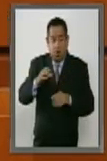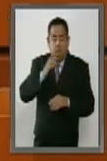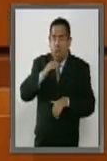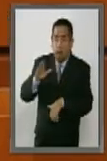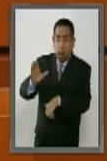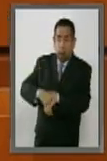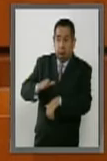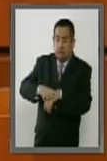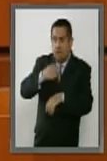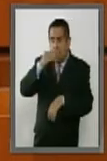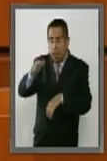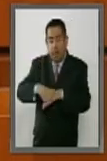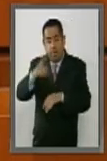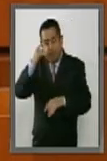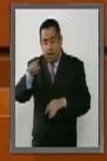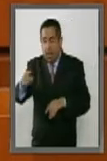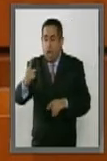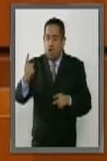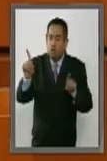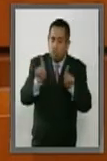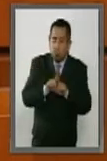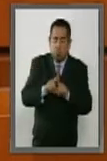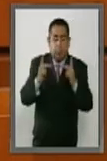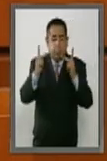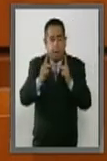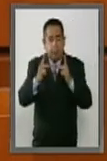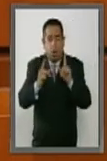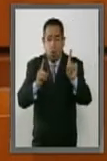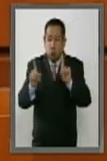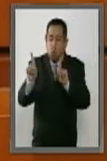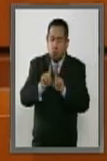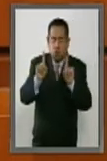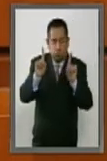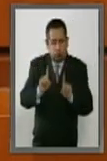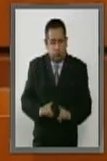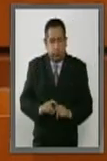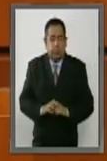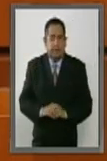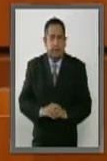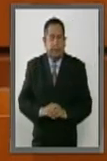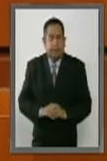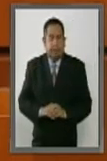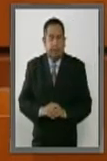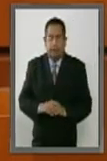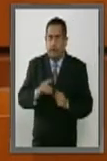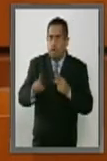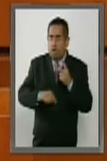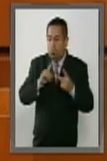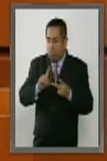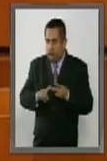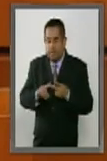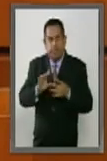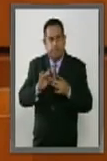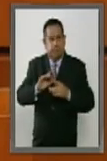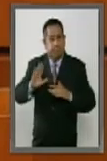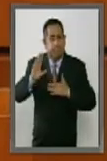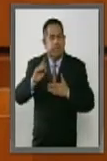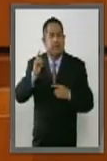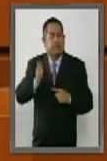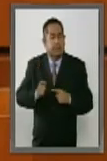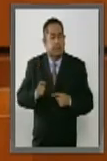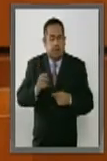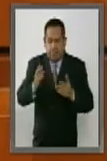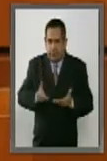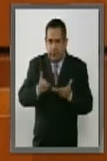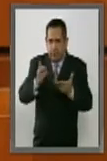para que se integren de manera paritaria las propuestas que presentarán. El segundo compromiso es realmente